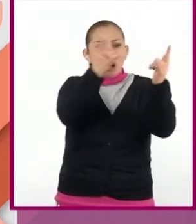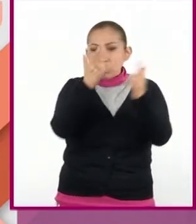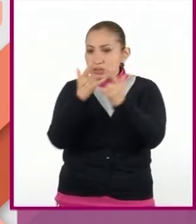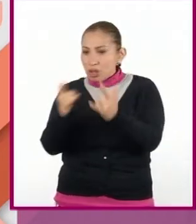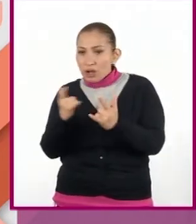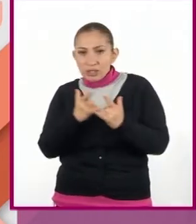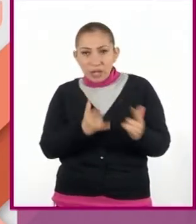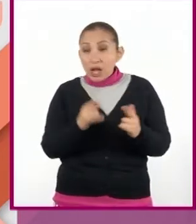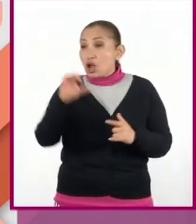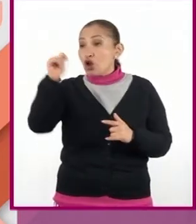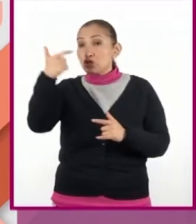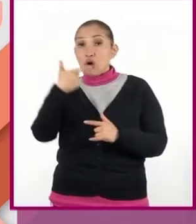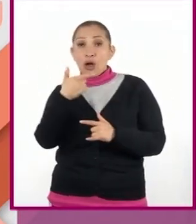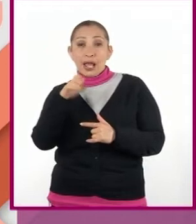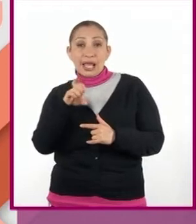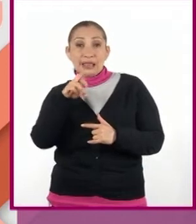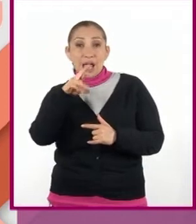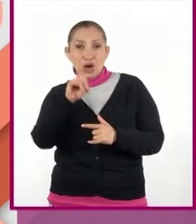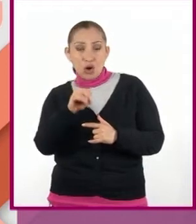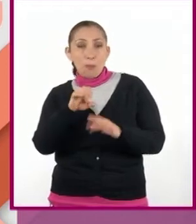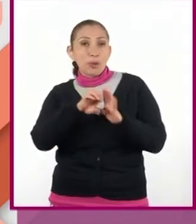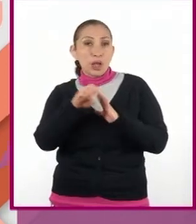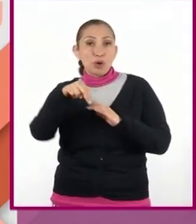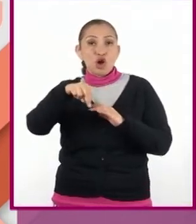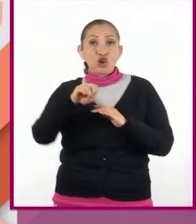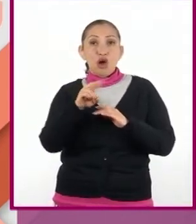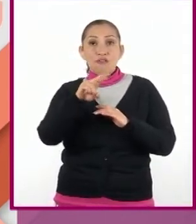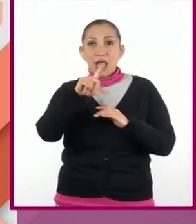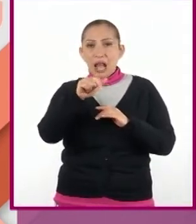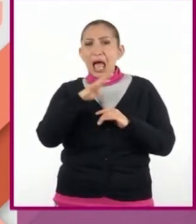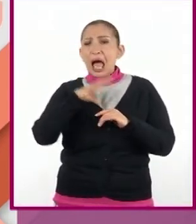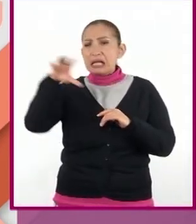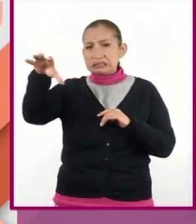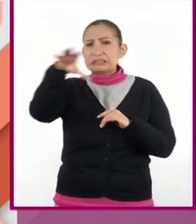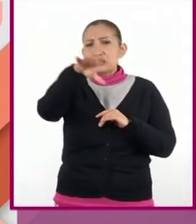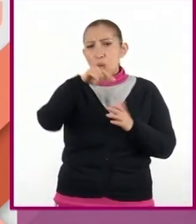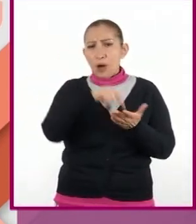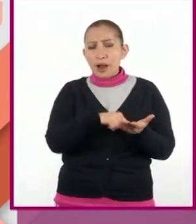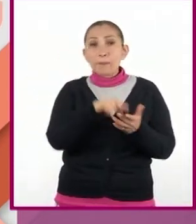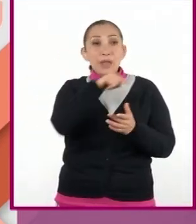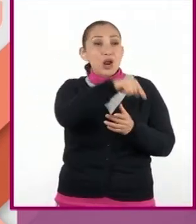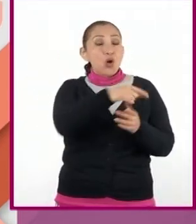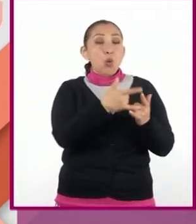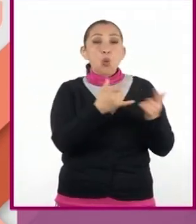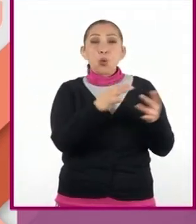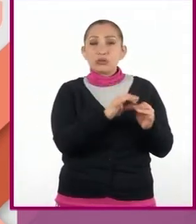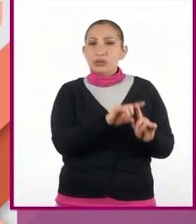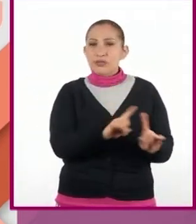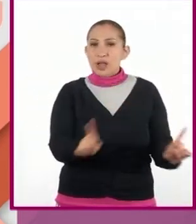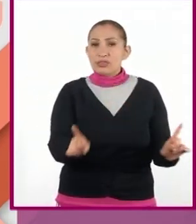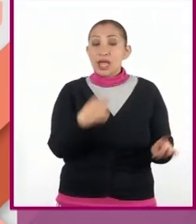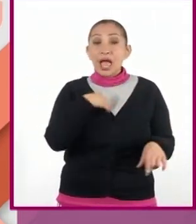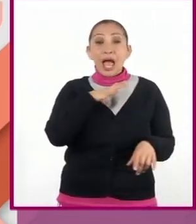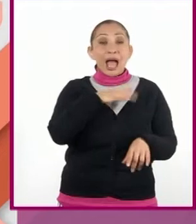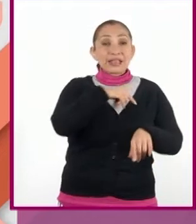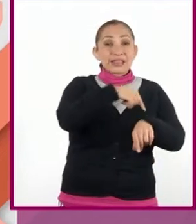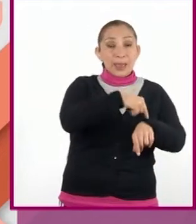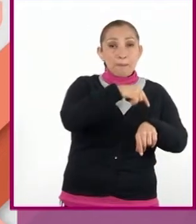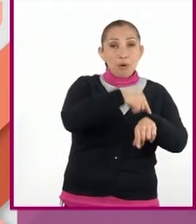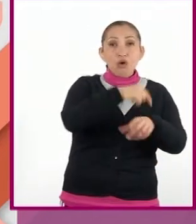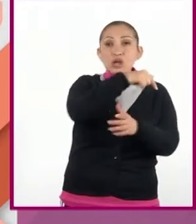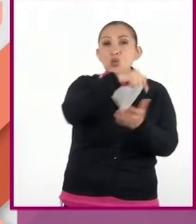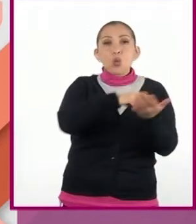existen en otros géneros literarios, como la novela. Las acciones suelen estar ubicadas en tiempo y espacio,